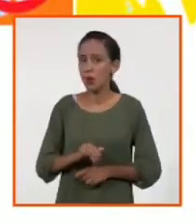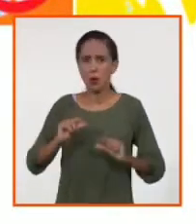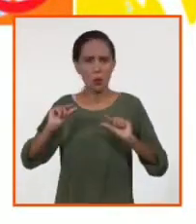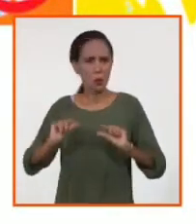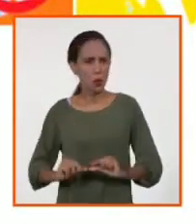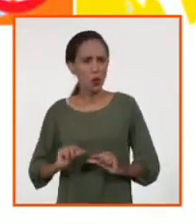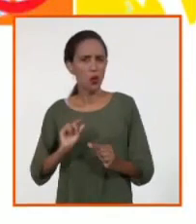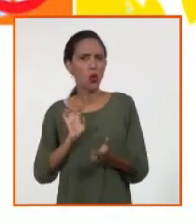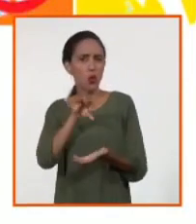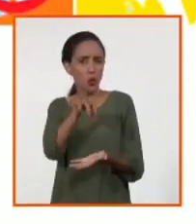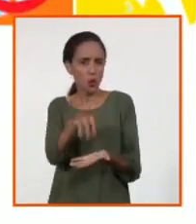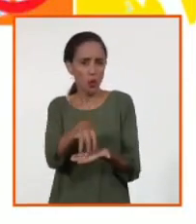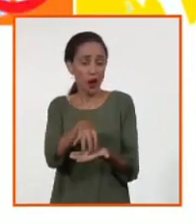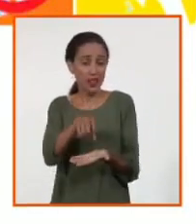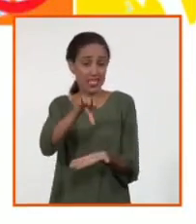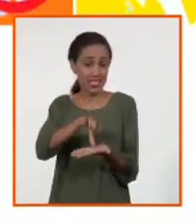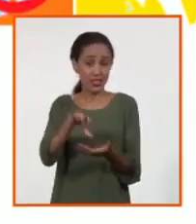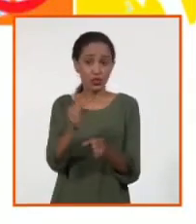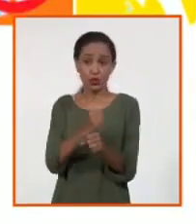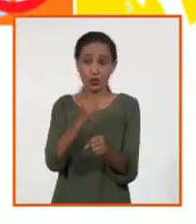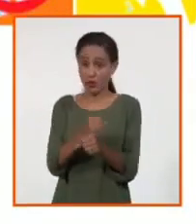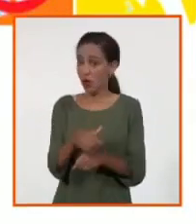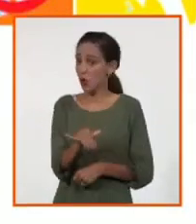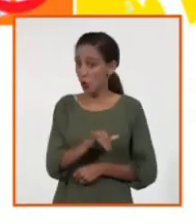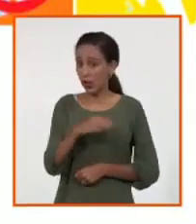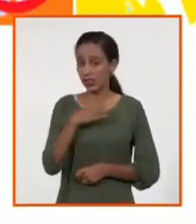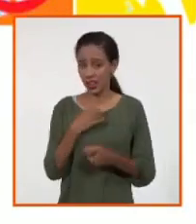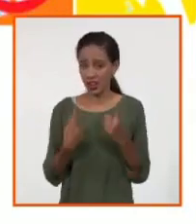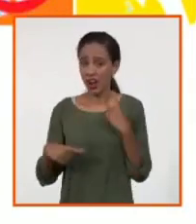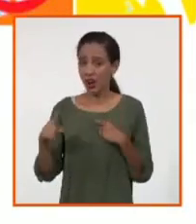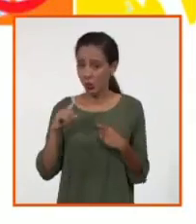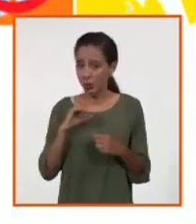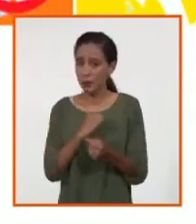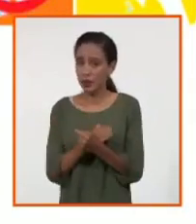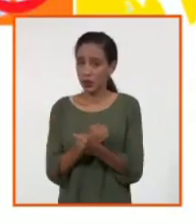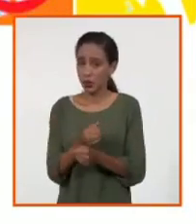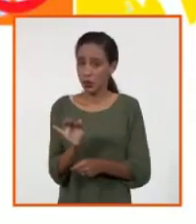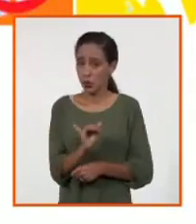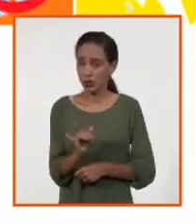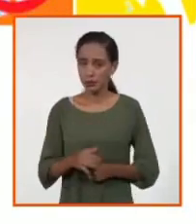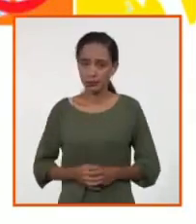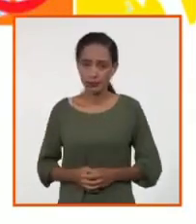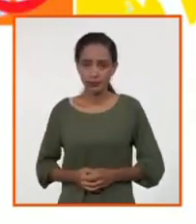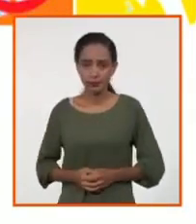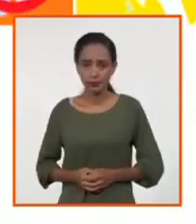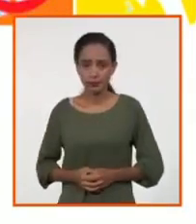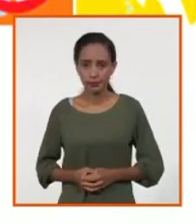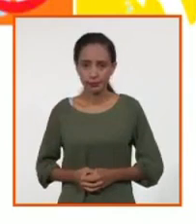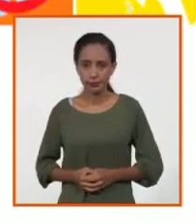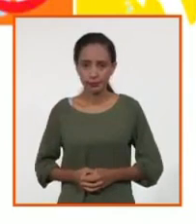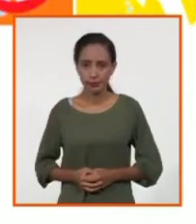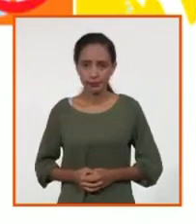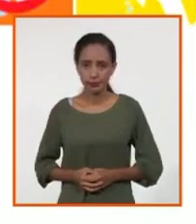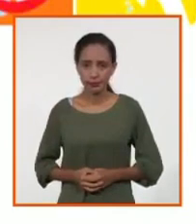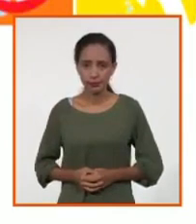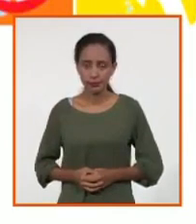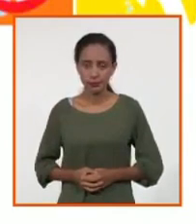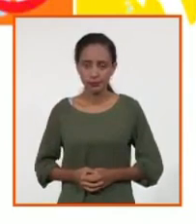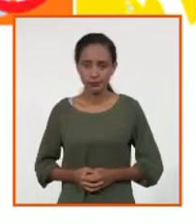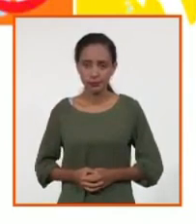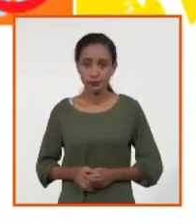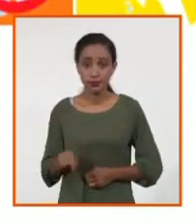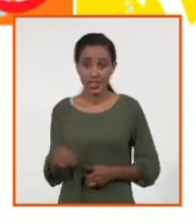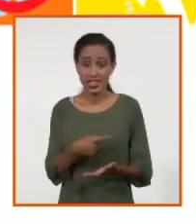centros de trabajo. El promedio que hemos estado diagnosticando de positividad en esta